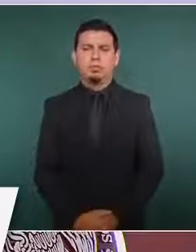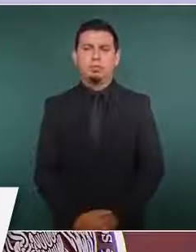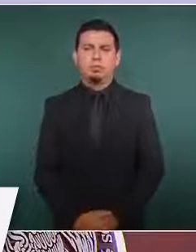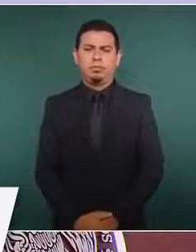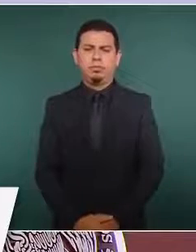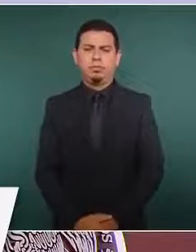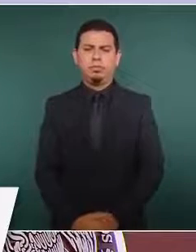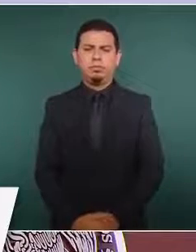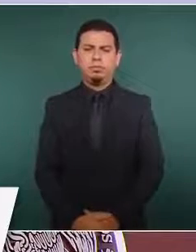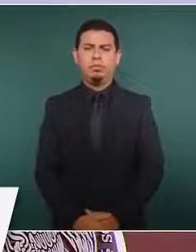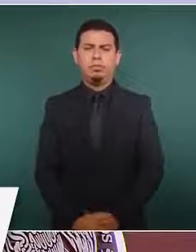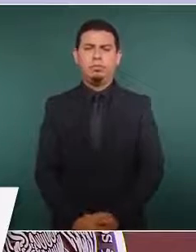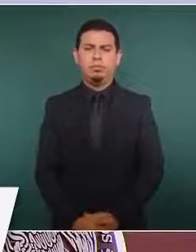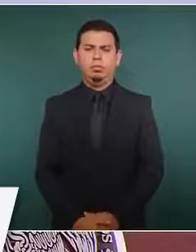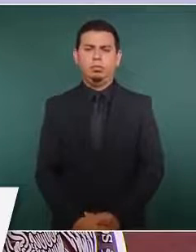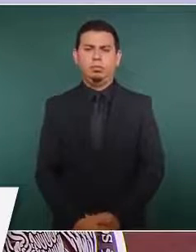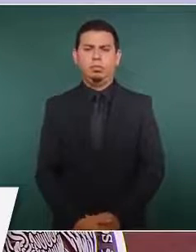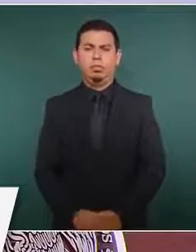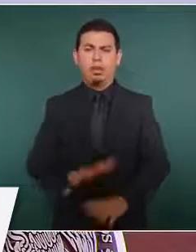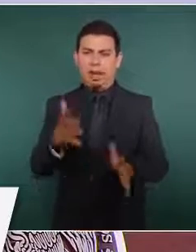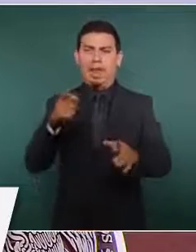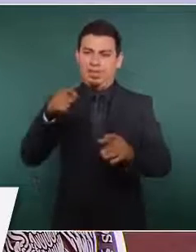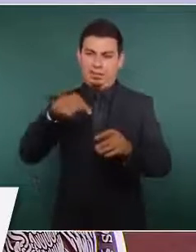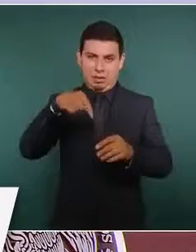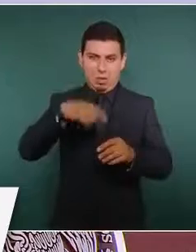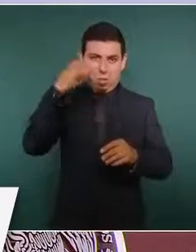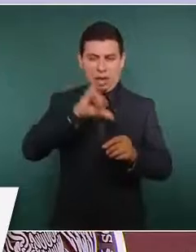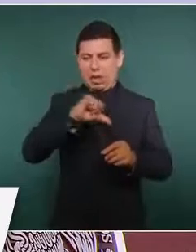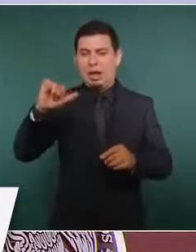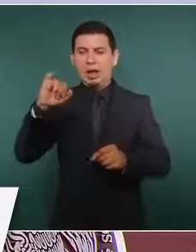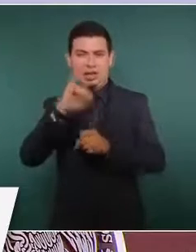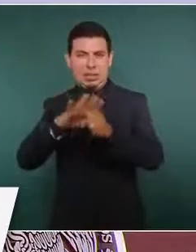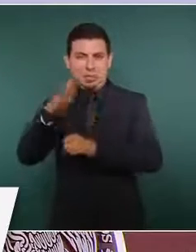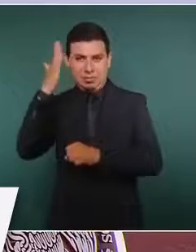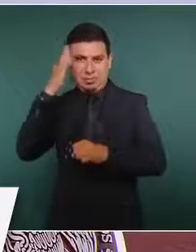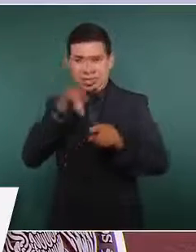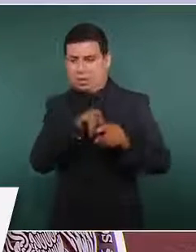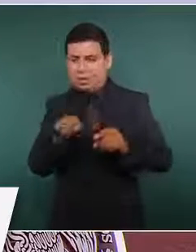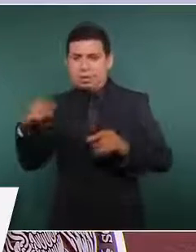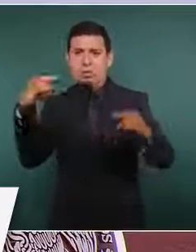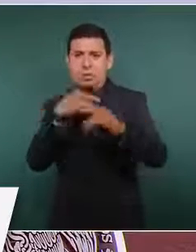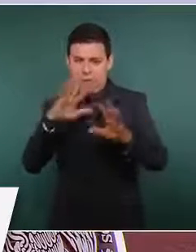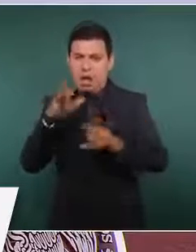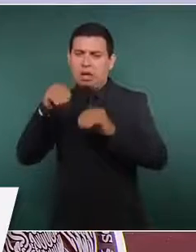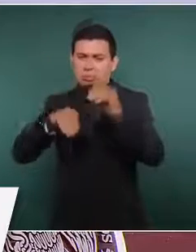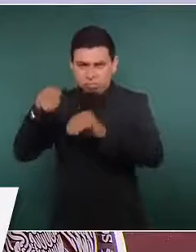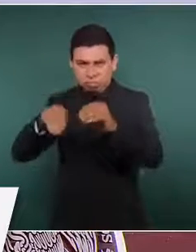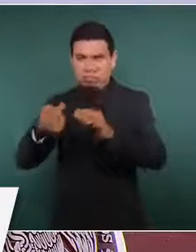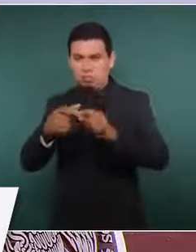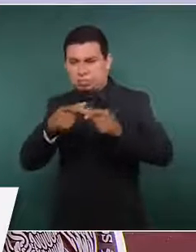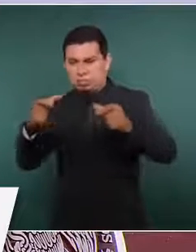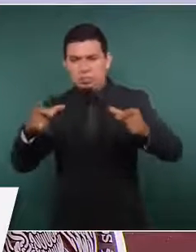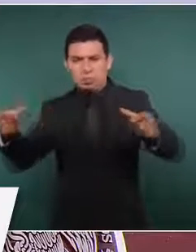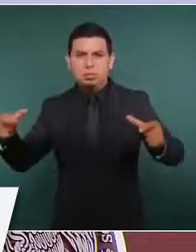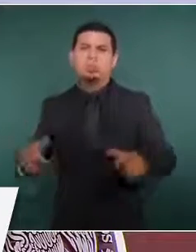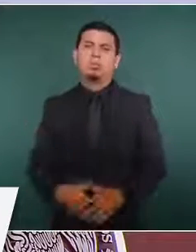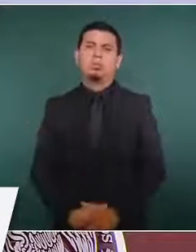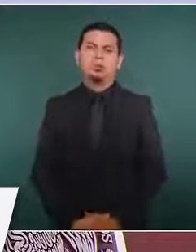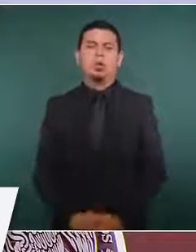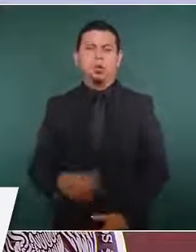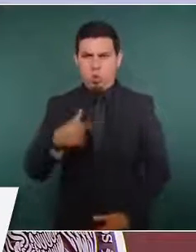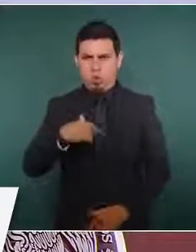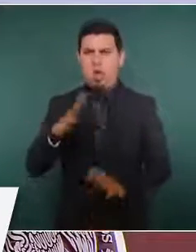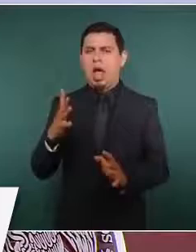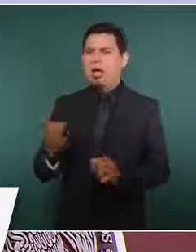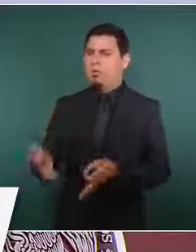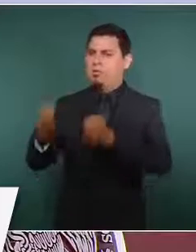trabajando en la carretera al Istmo, lo he tratado hasta personalmente